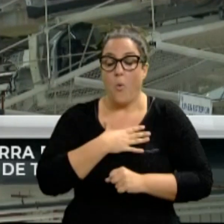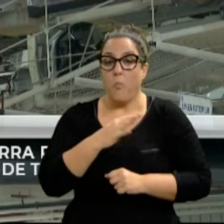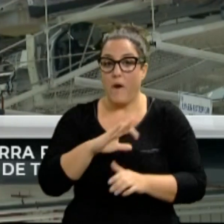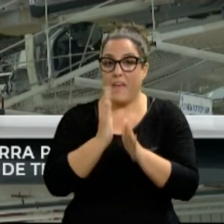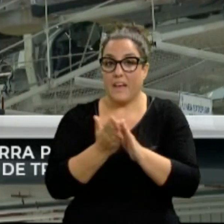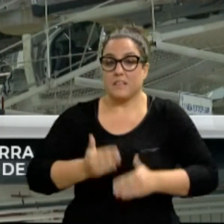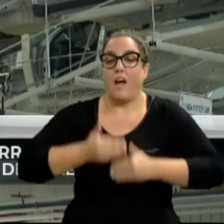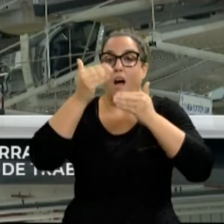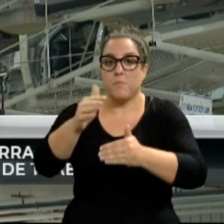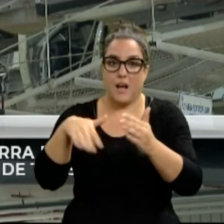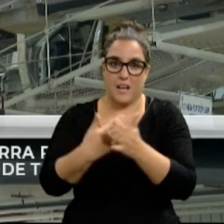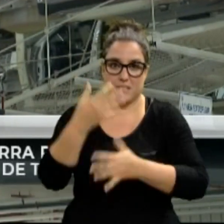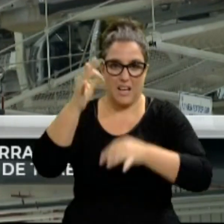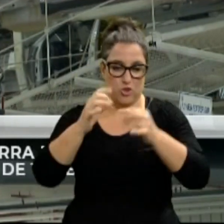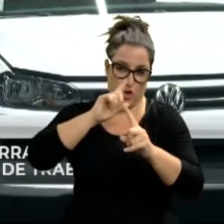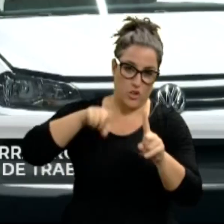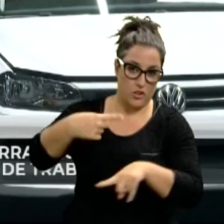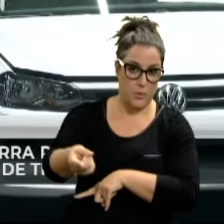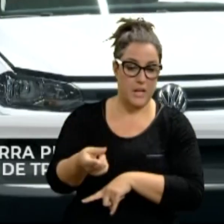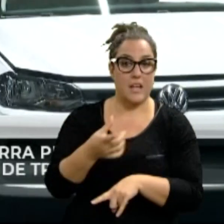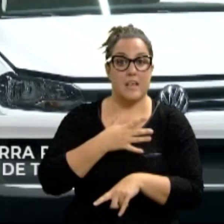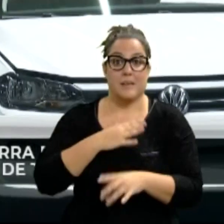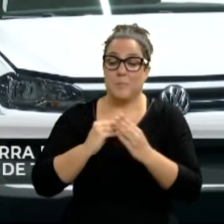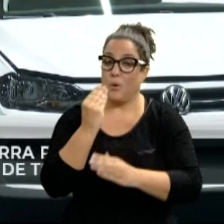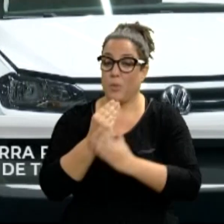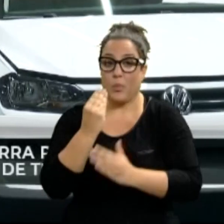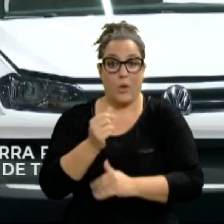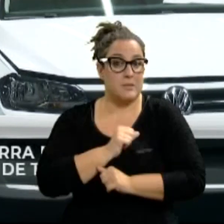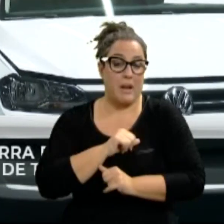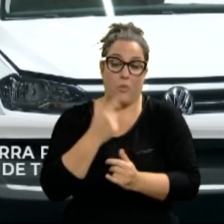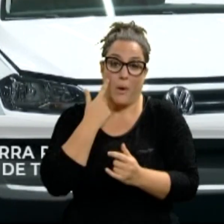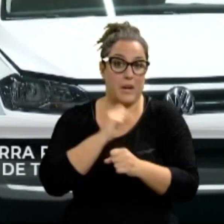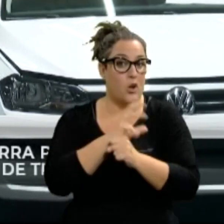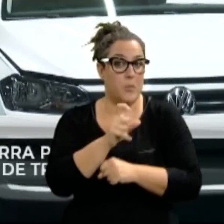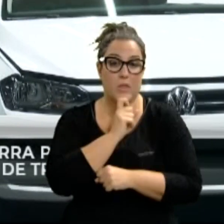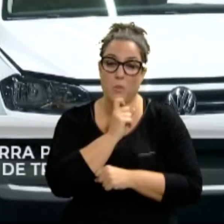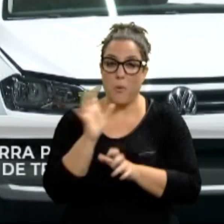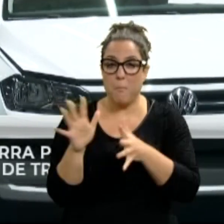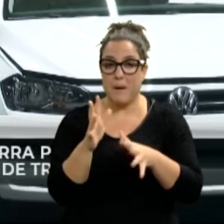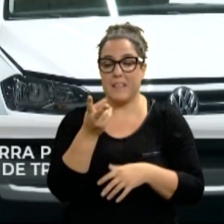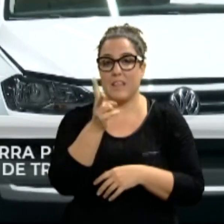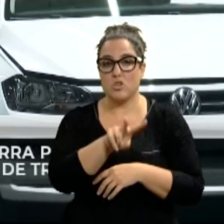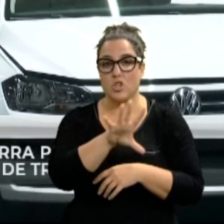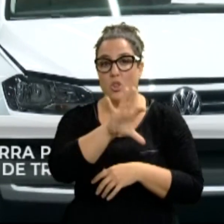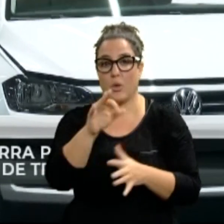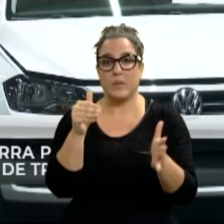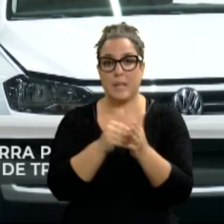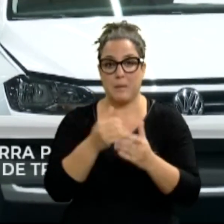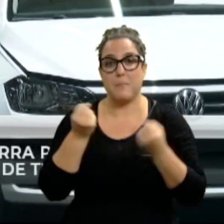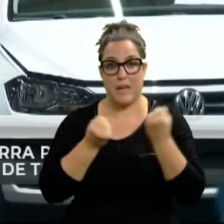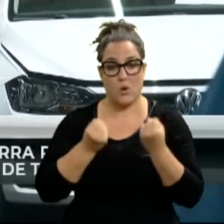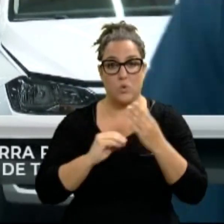alerta hasta el próximo otoño. La previsión inicial de producción a expensas de la evolución de la pandemia es de algo más de 250.000 vehículos.